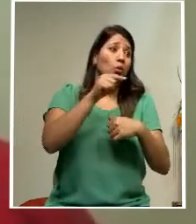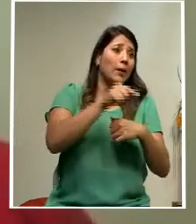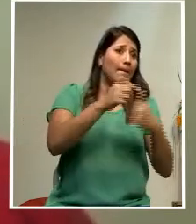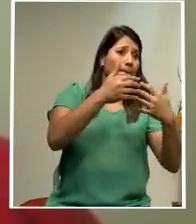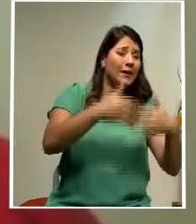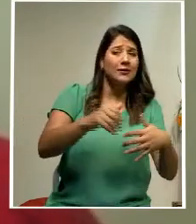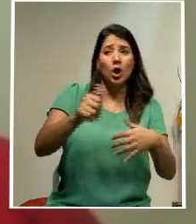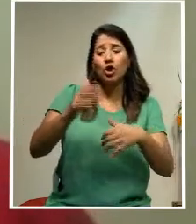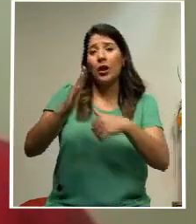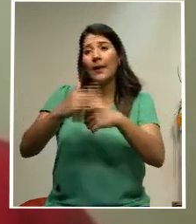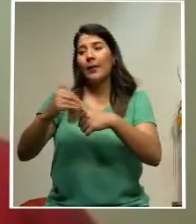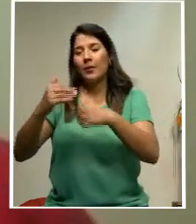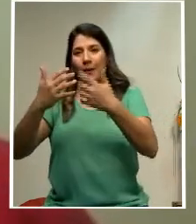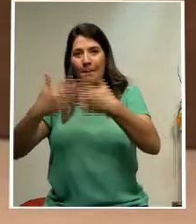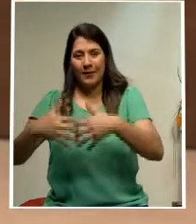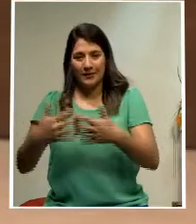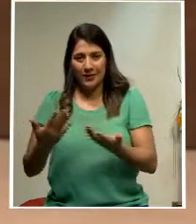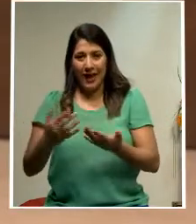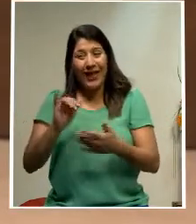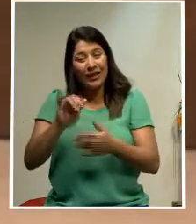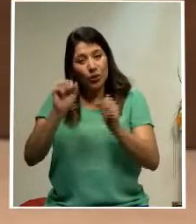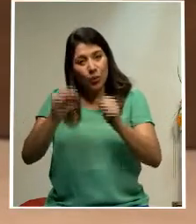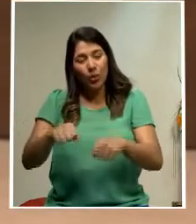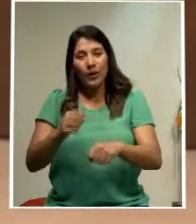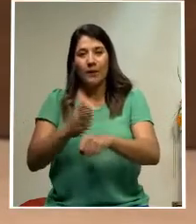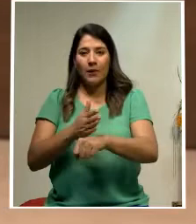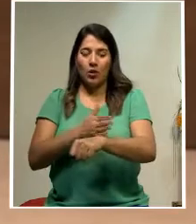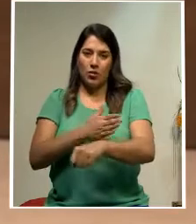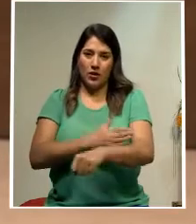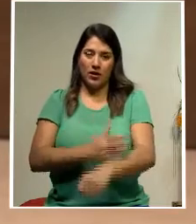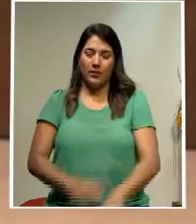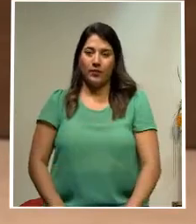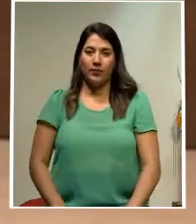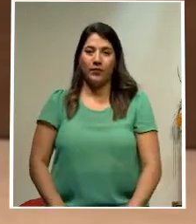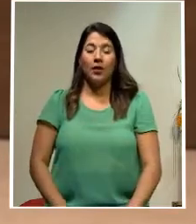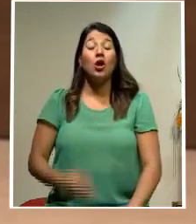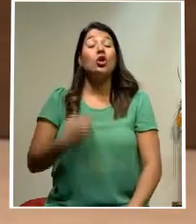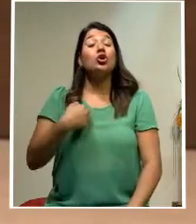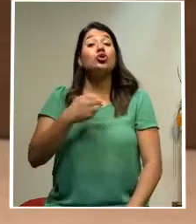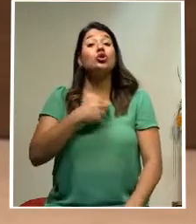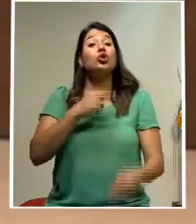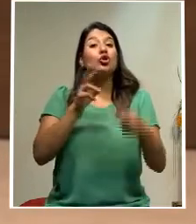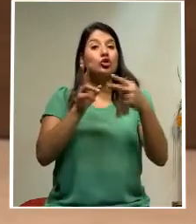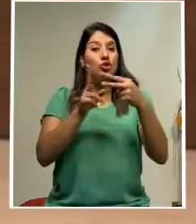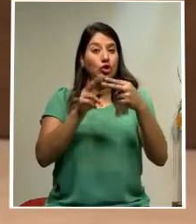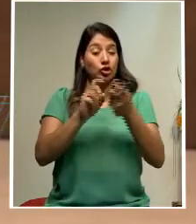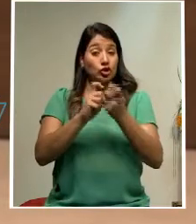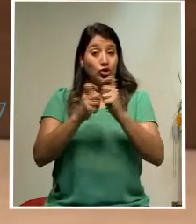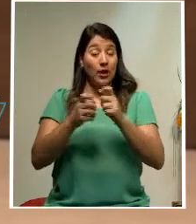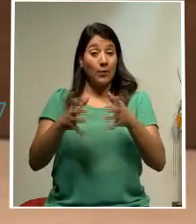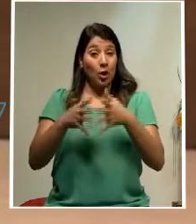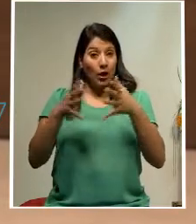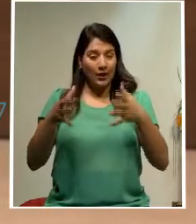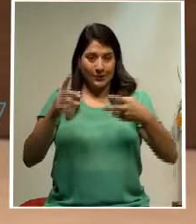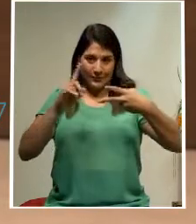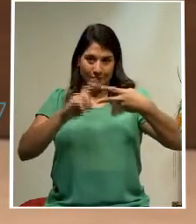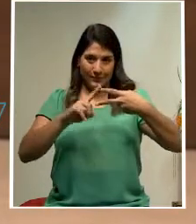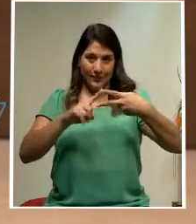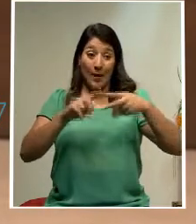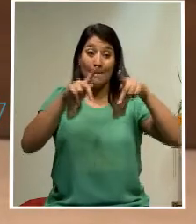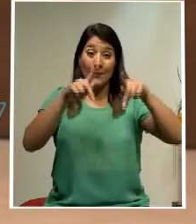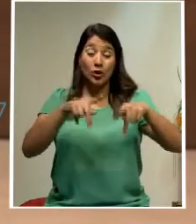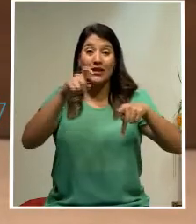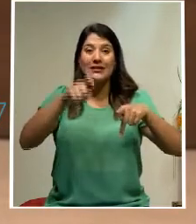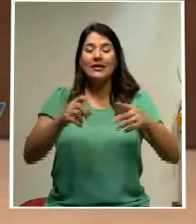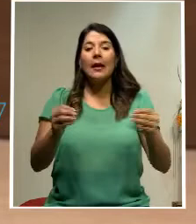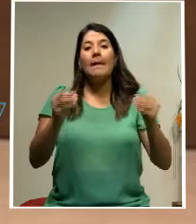se pudiera reforzar eso. Obviamente habrá dos excepciones grandes. Una, gente que requiere una conectividad